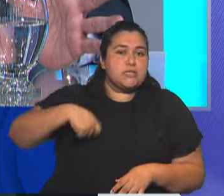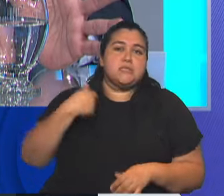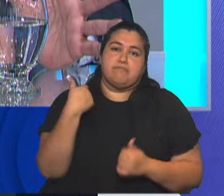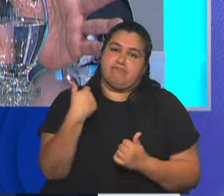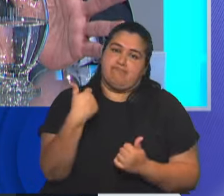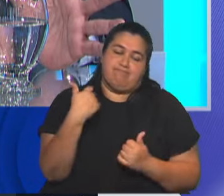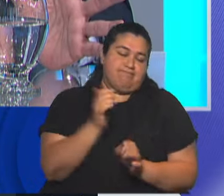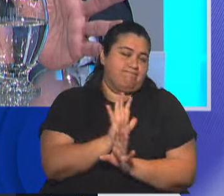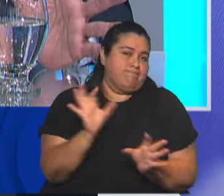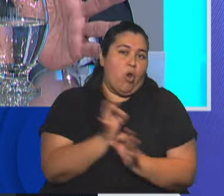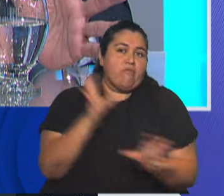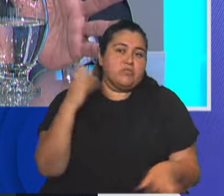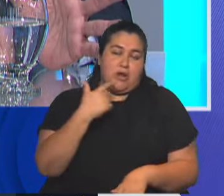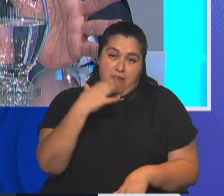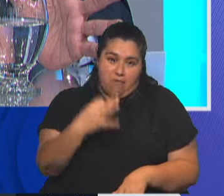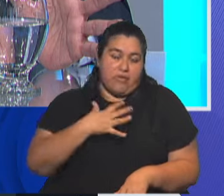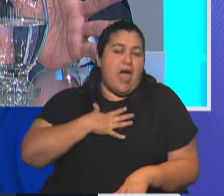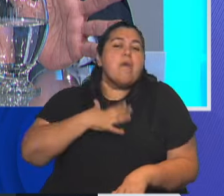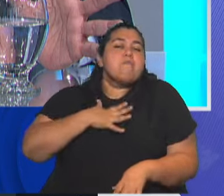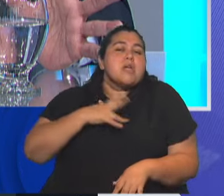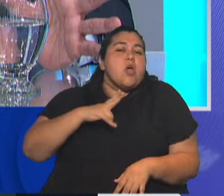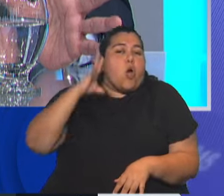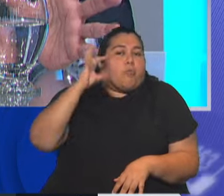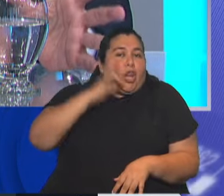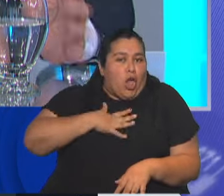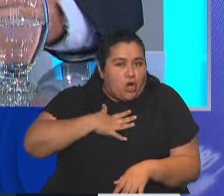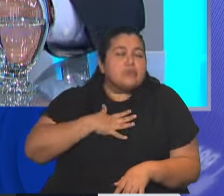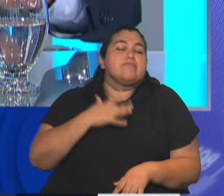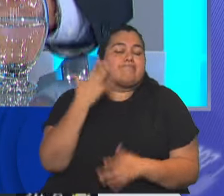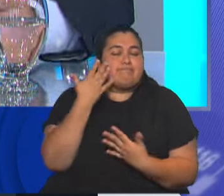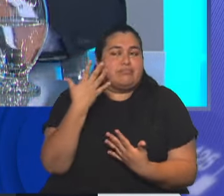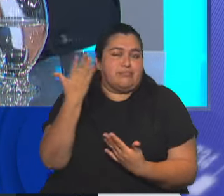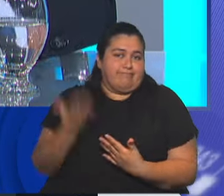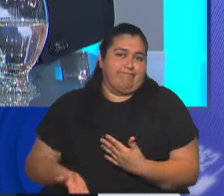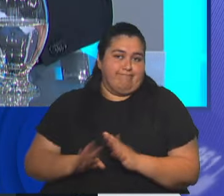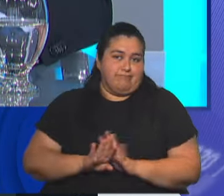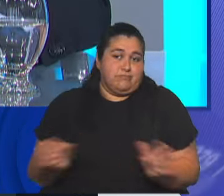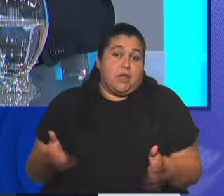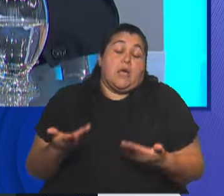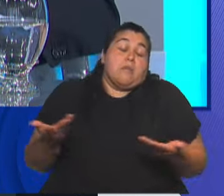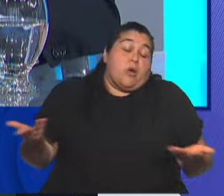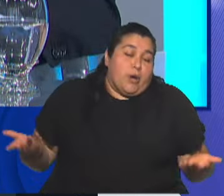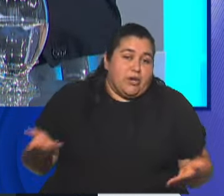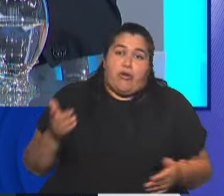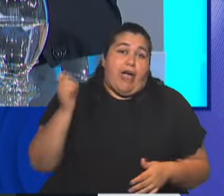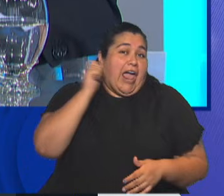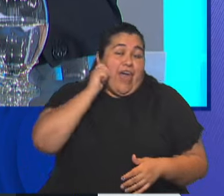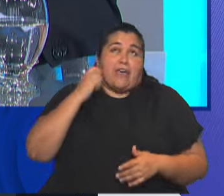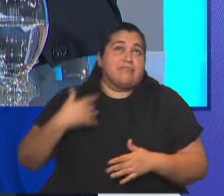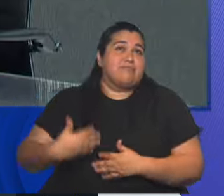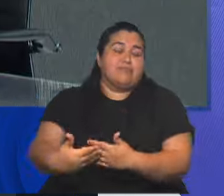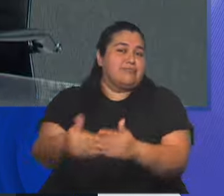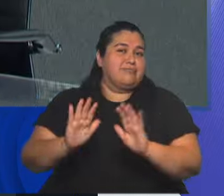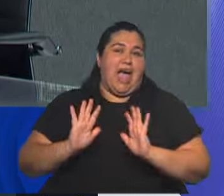al que yo aprecio en lo personal muchísimo, pero bueno, los tiempos nos pasan a todos. Claro. Bueno,